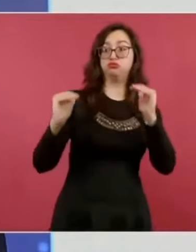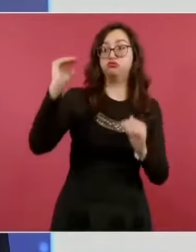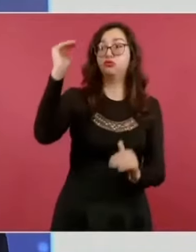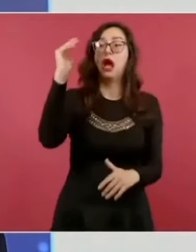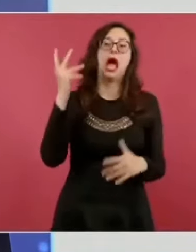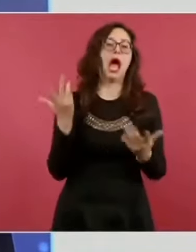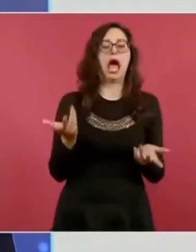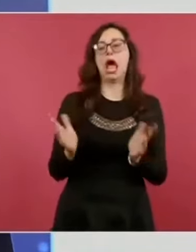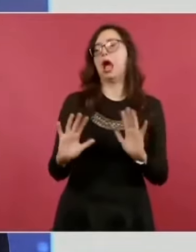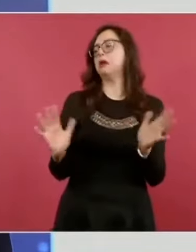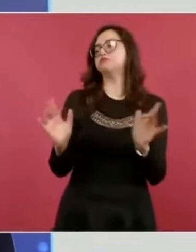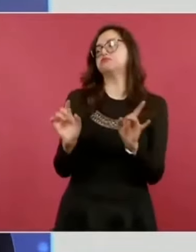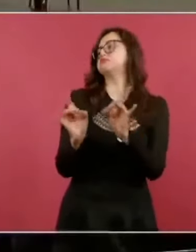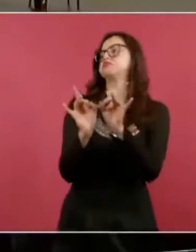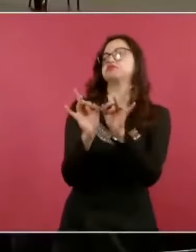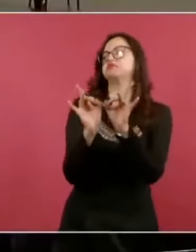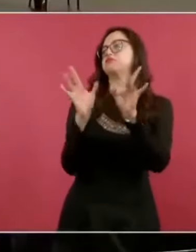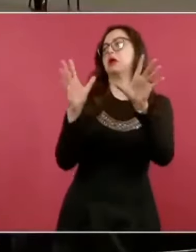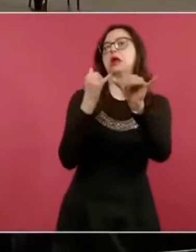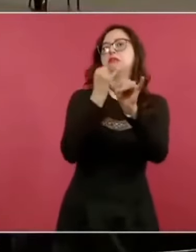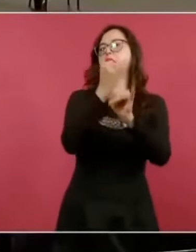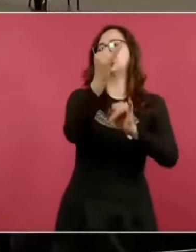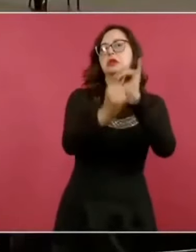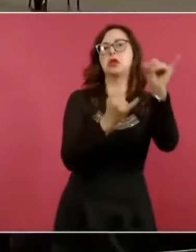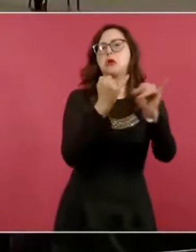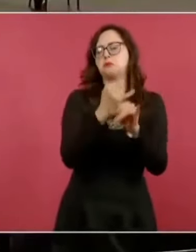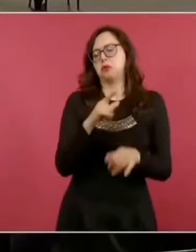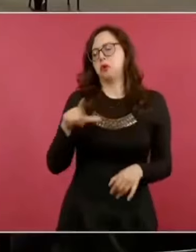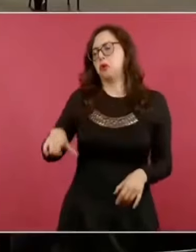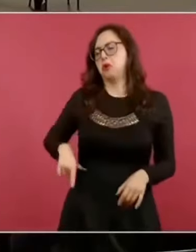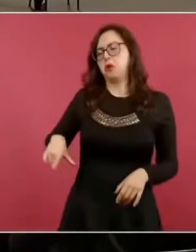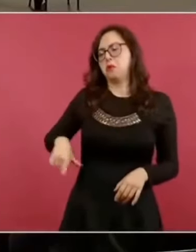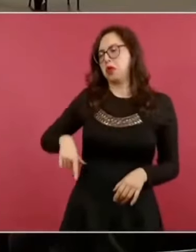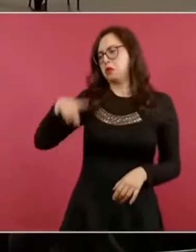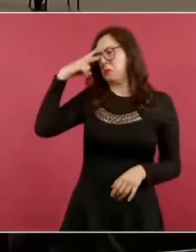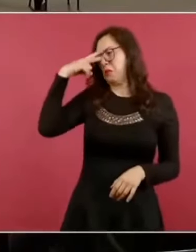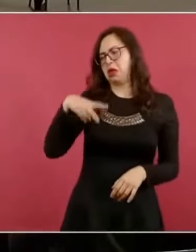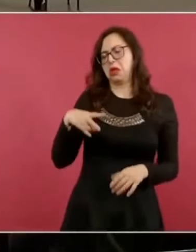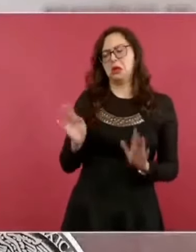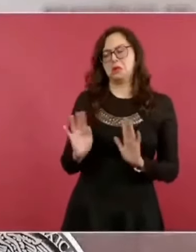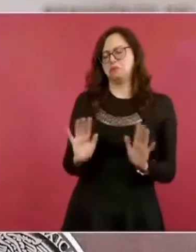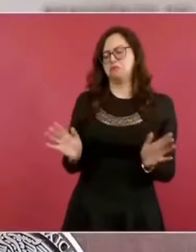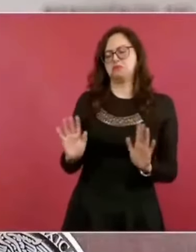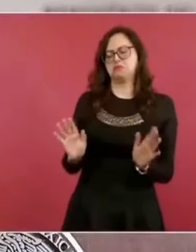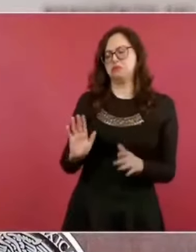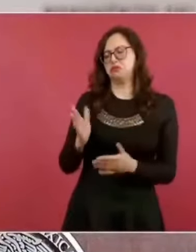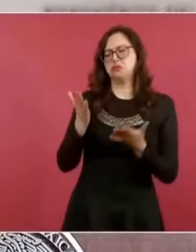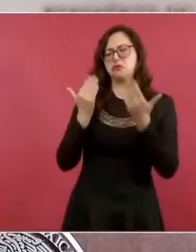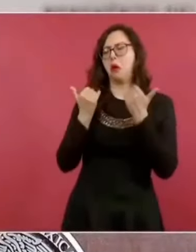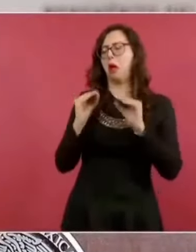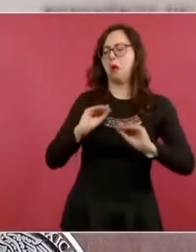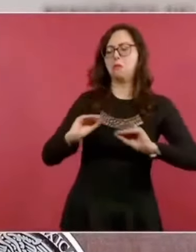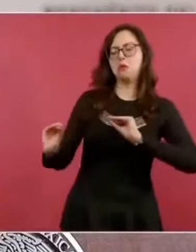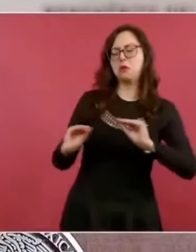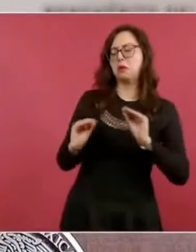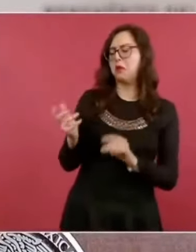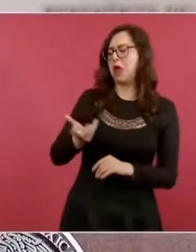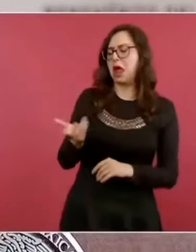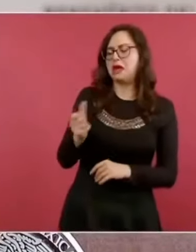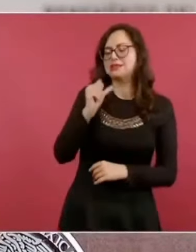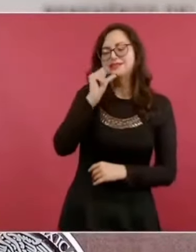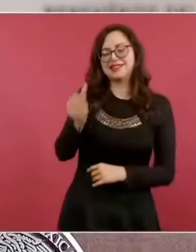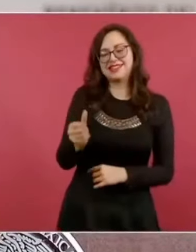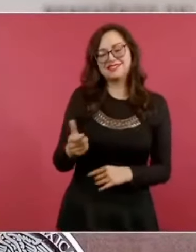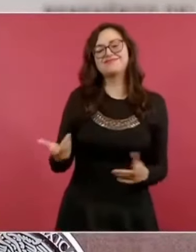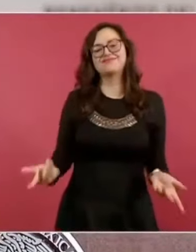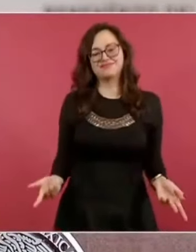las políticas implementadas por el presidente Andrés Manuel López Obrador. No nada más lo dice Joaquín López Obrador. Seguramente lo hemos escuchado mucho